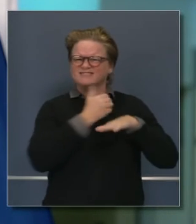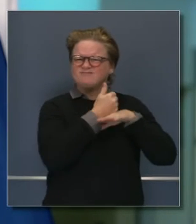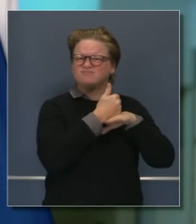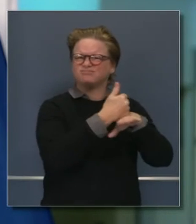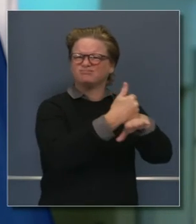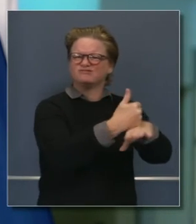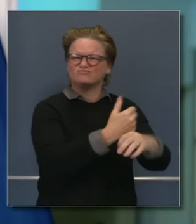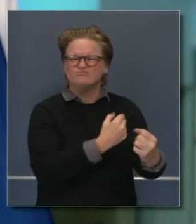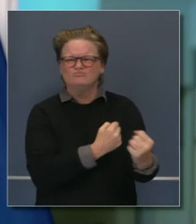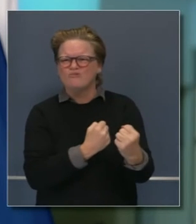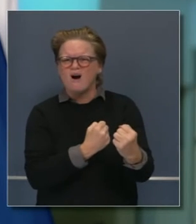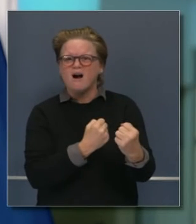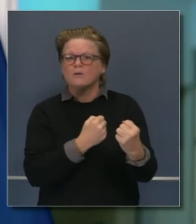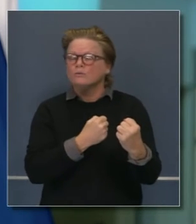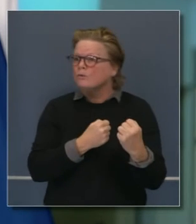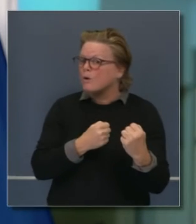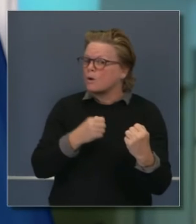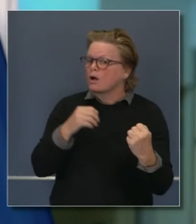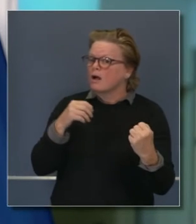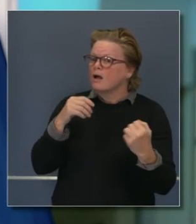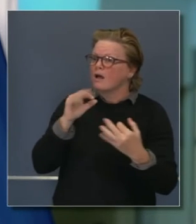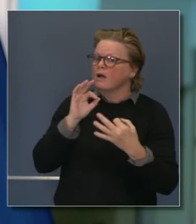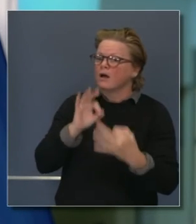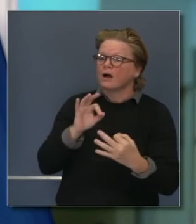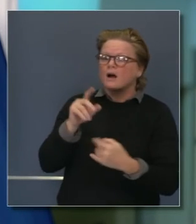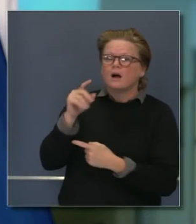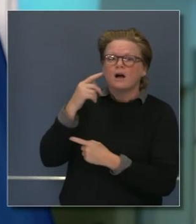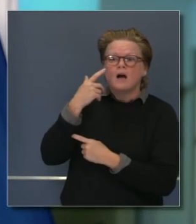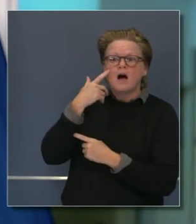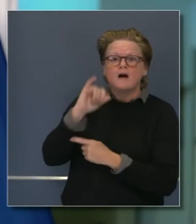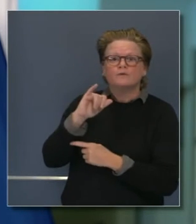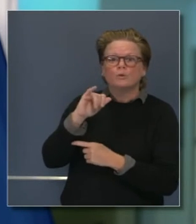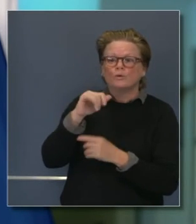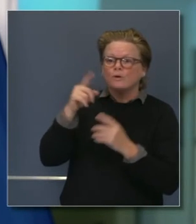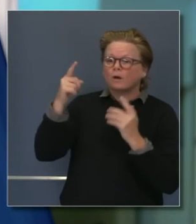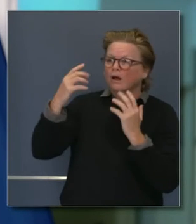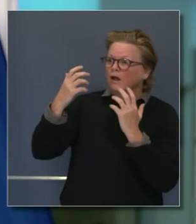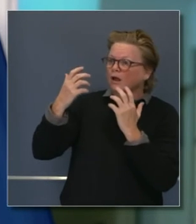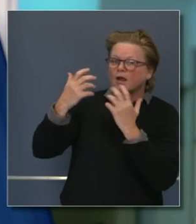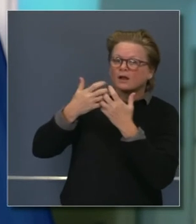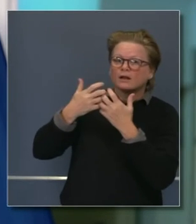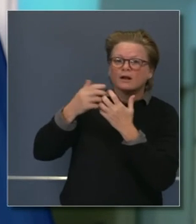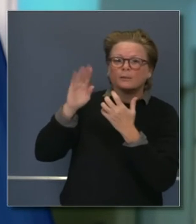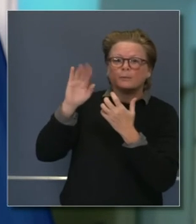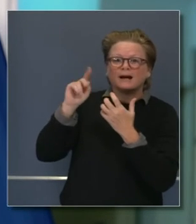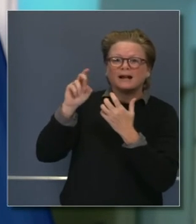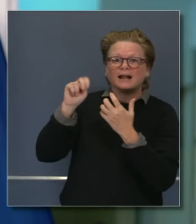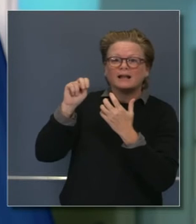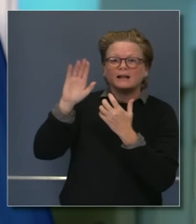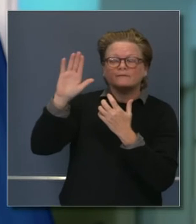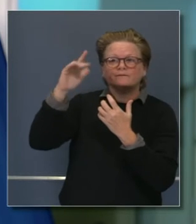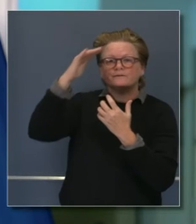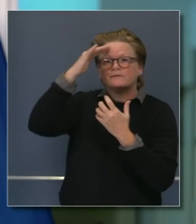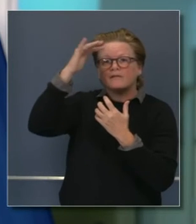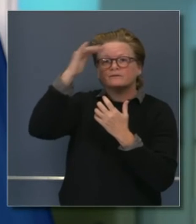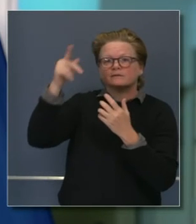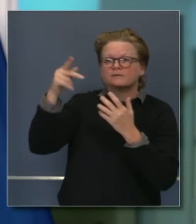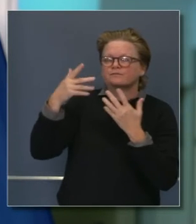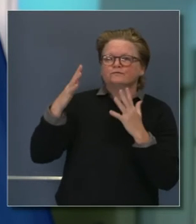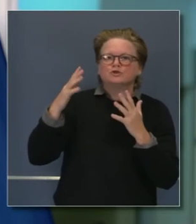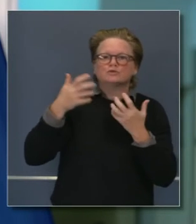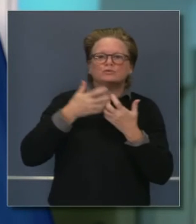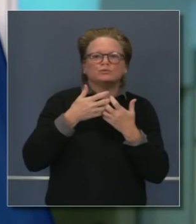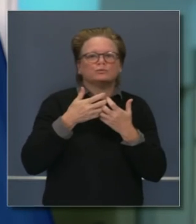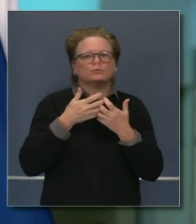oportunidad emocionante para California. Y haremos todo lo posible para aprovecharlo y hacerlo eficientemente,